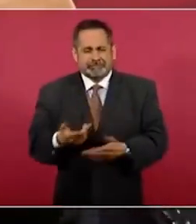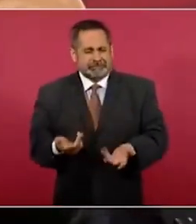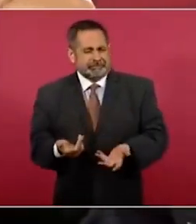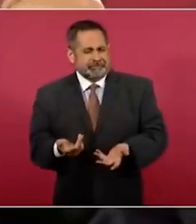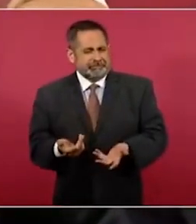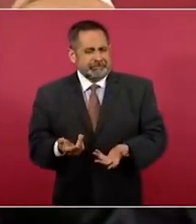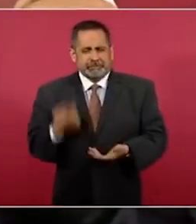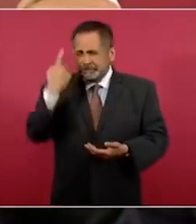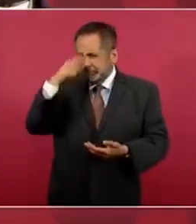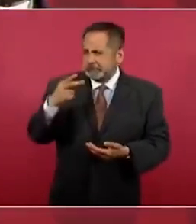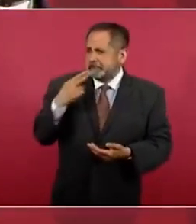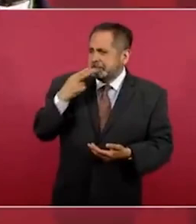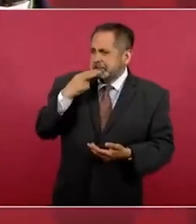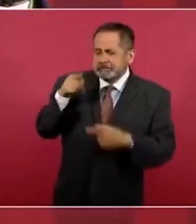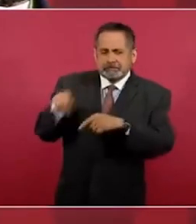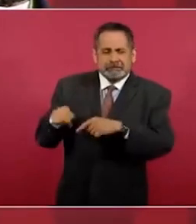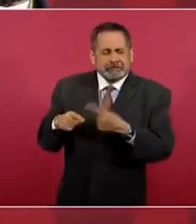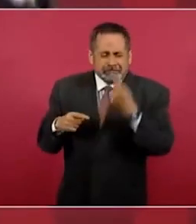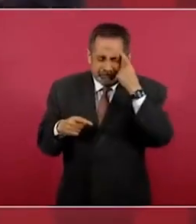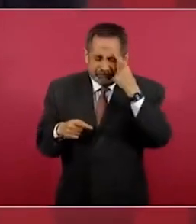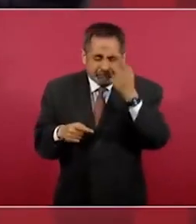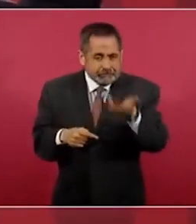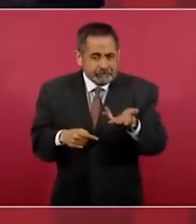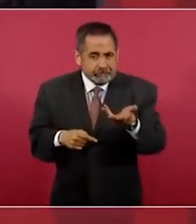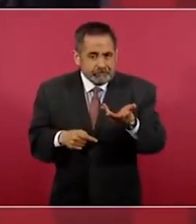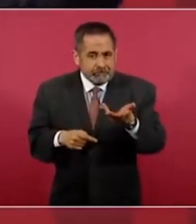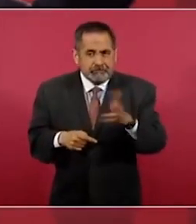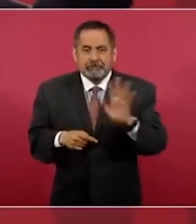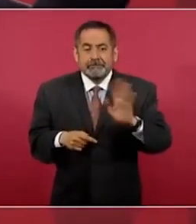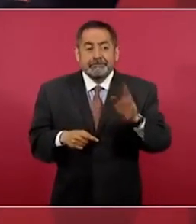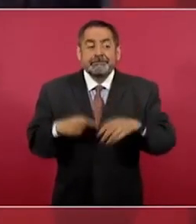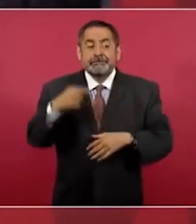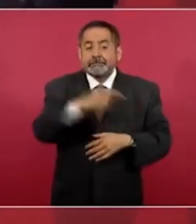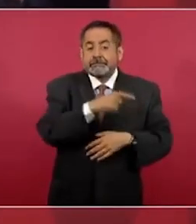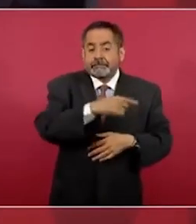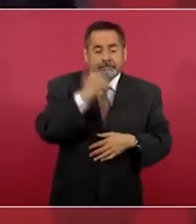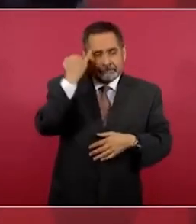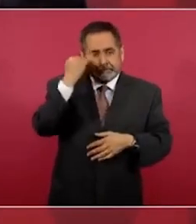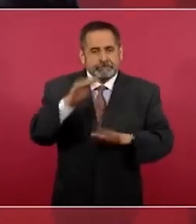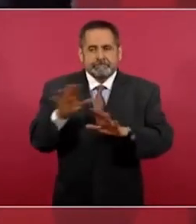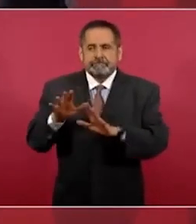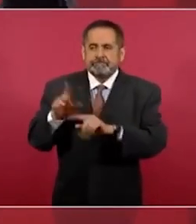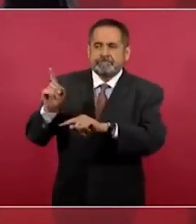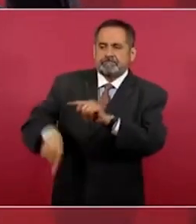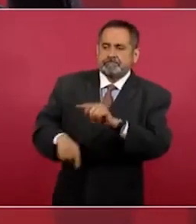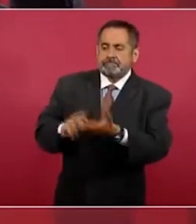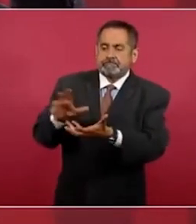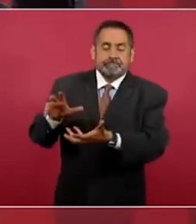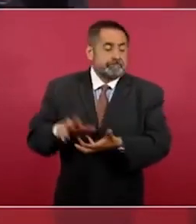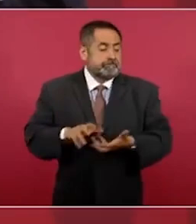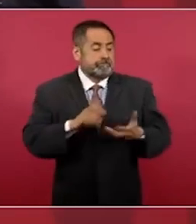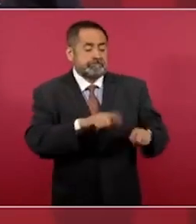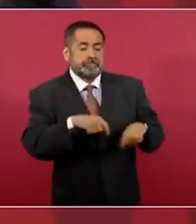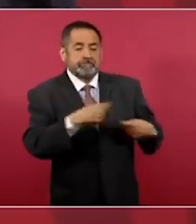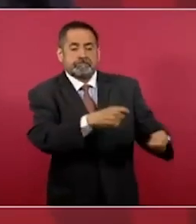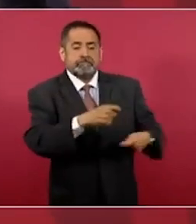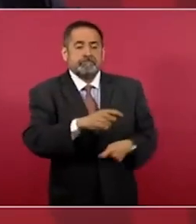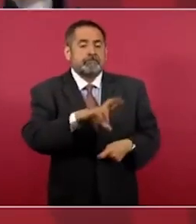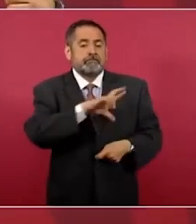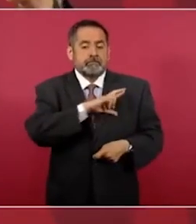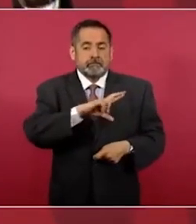porque le iban a dar preferencia a las empresas extranjeras, a las